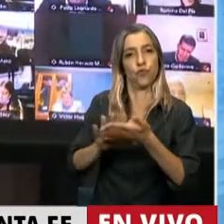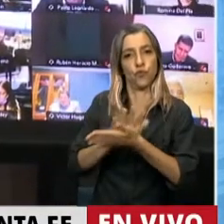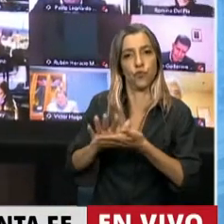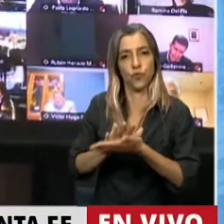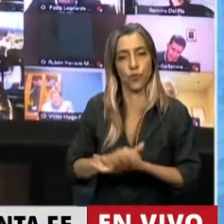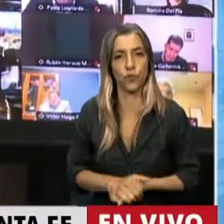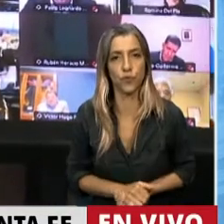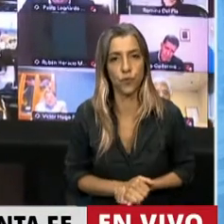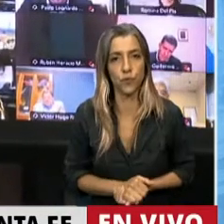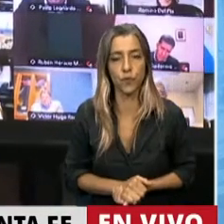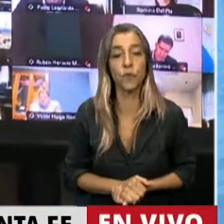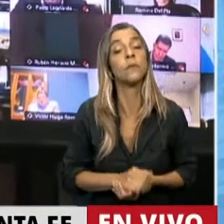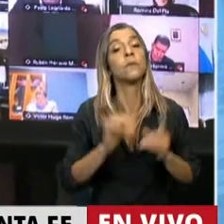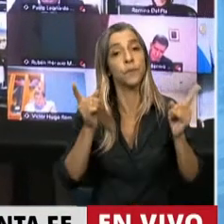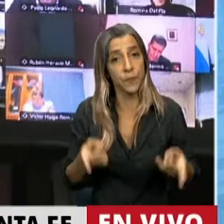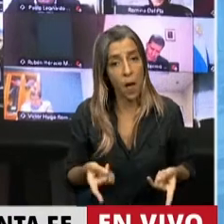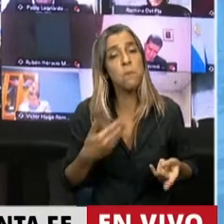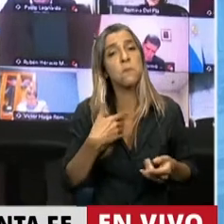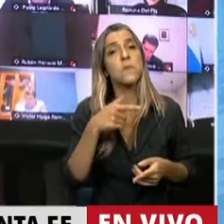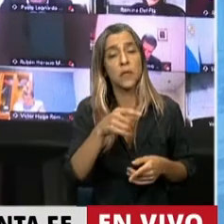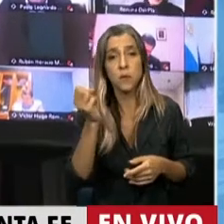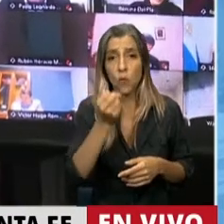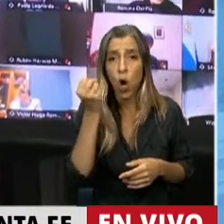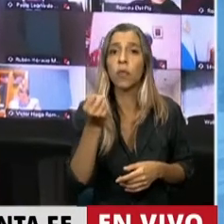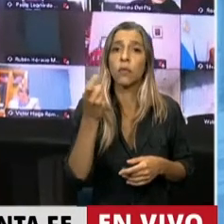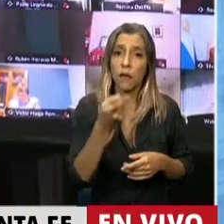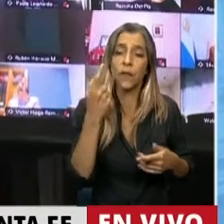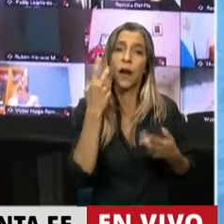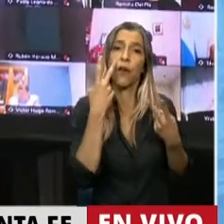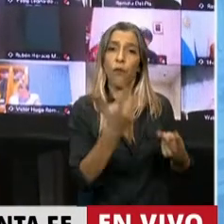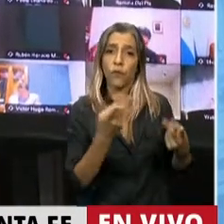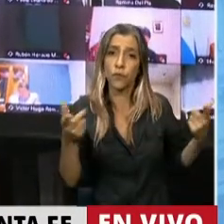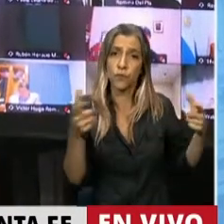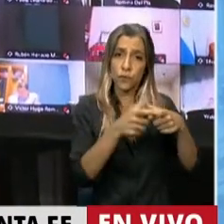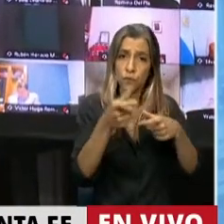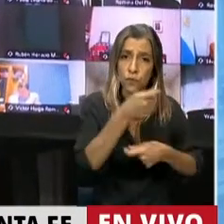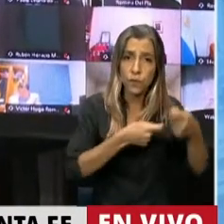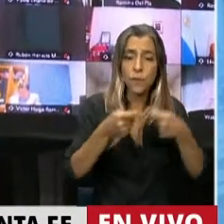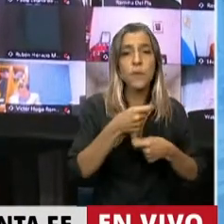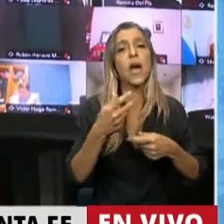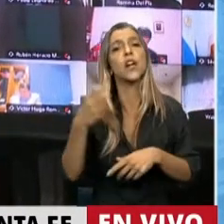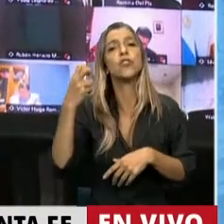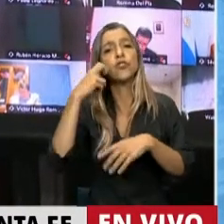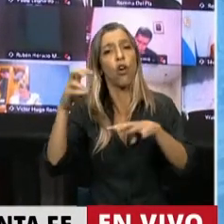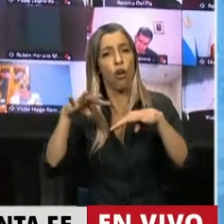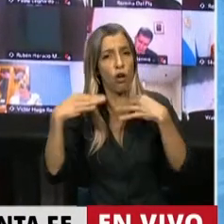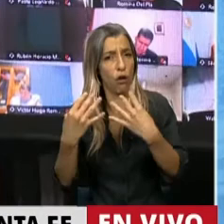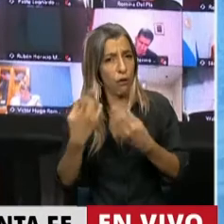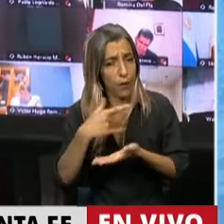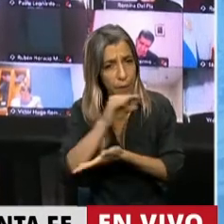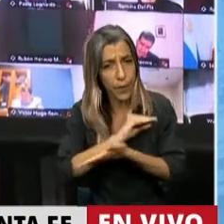Y esto también habla muy bien de la Comisión de Comercio, de sus autoridades, de la Cámara de Diputados, de la Comisión